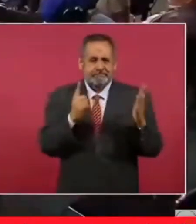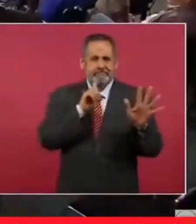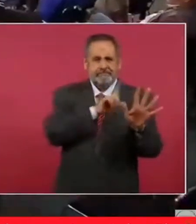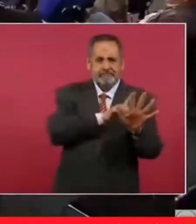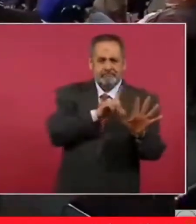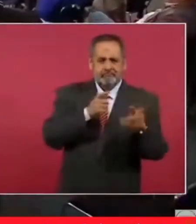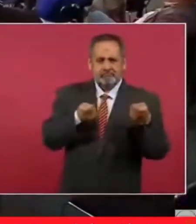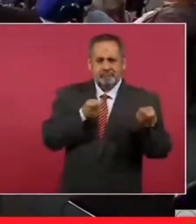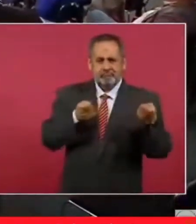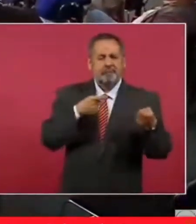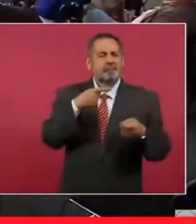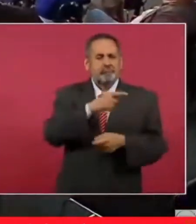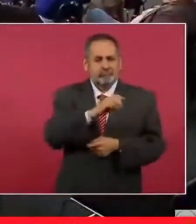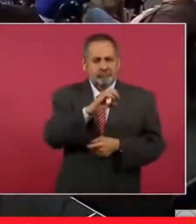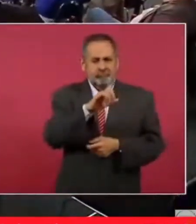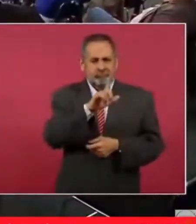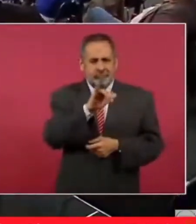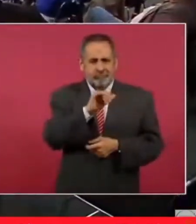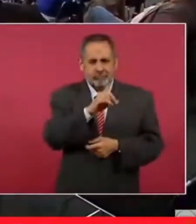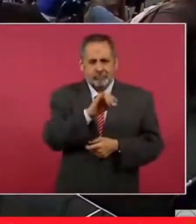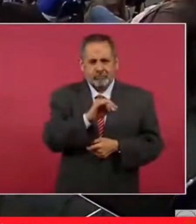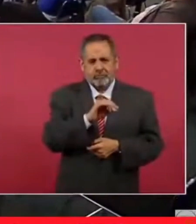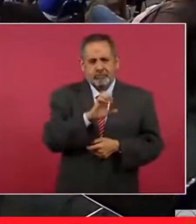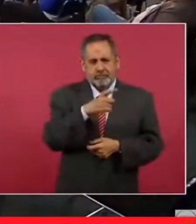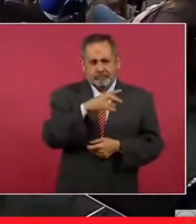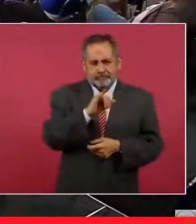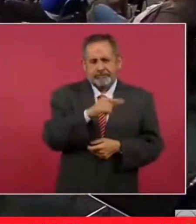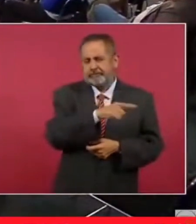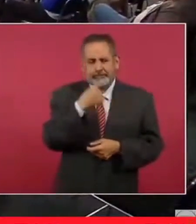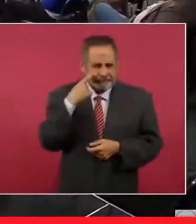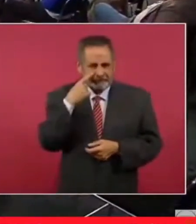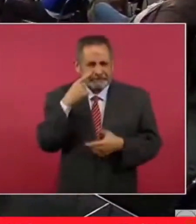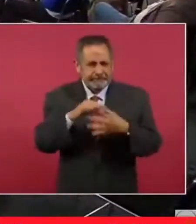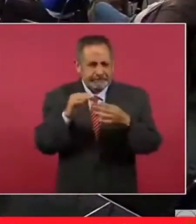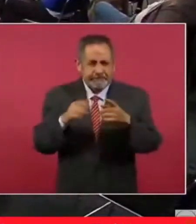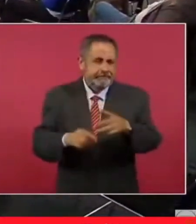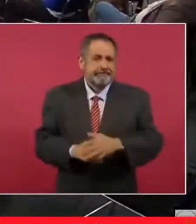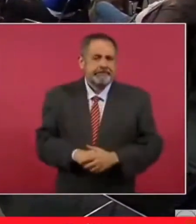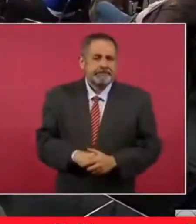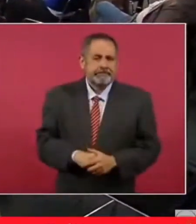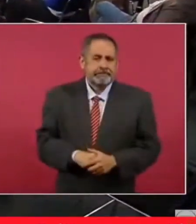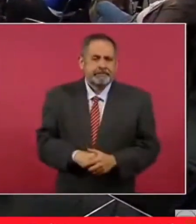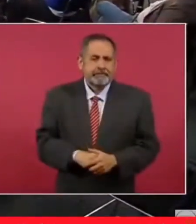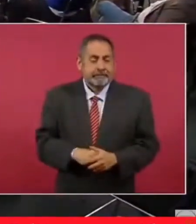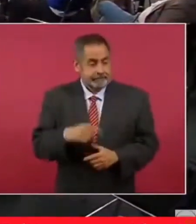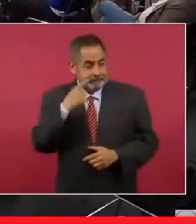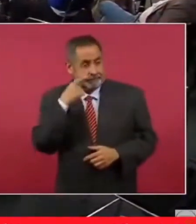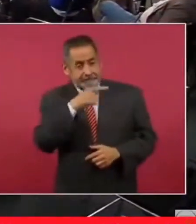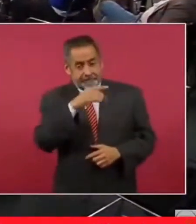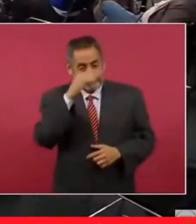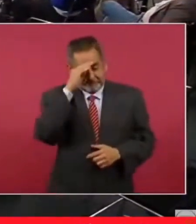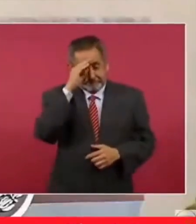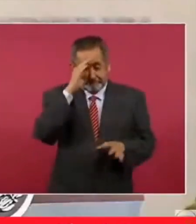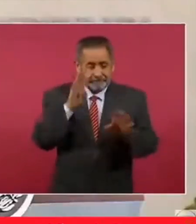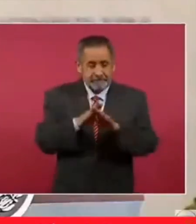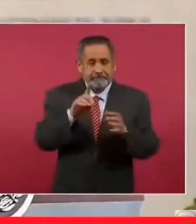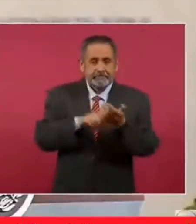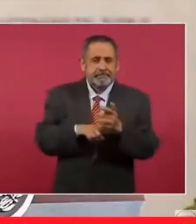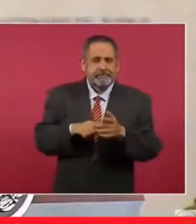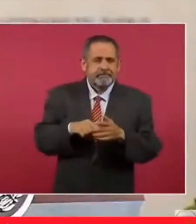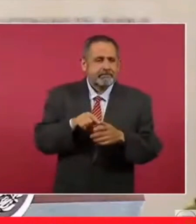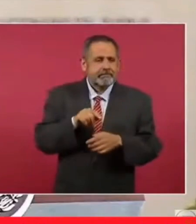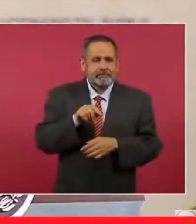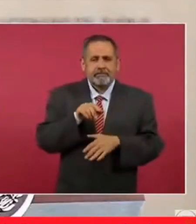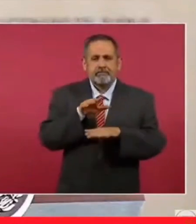lo que pensaba Claudio X. González de los